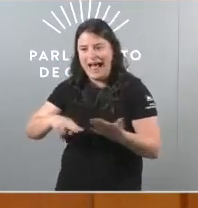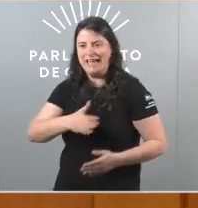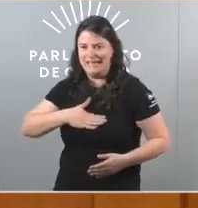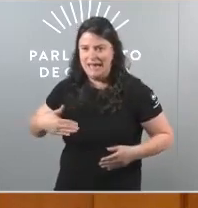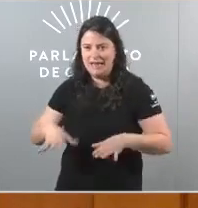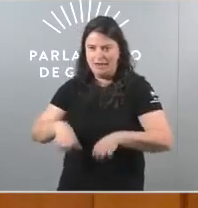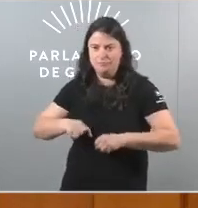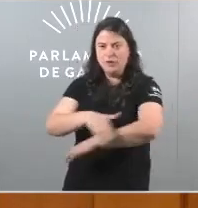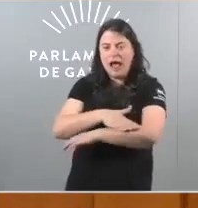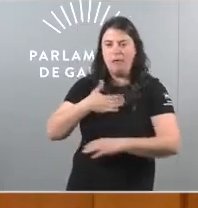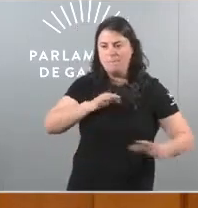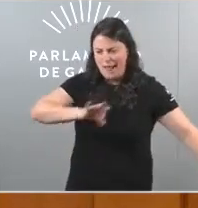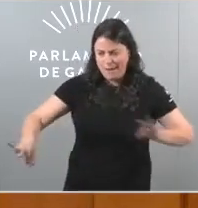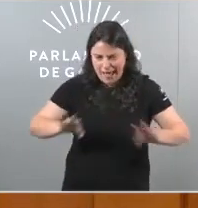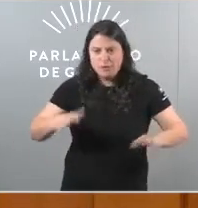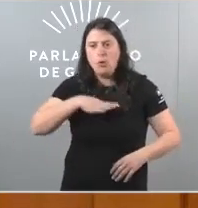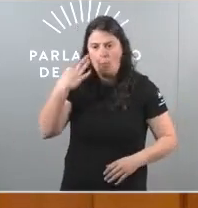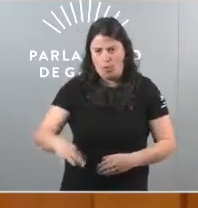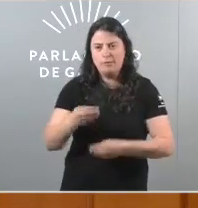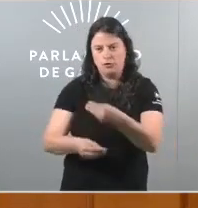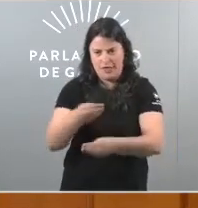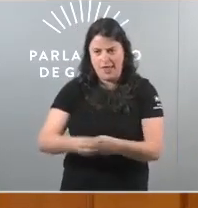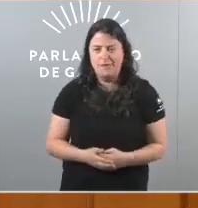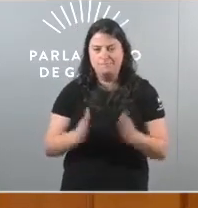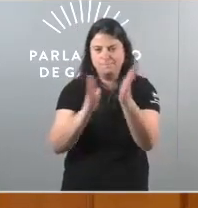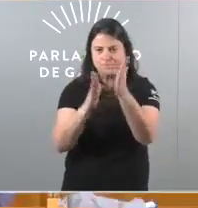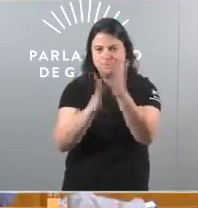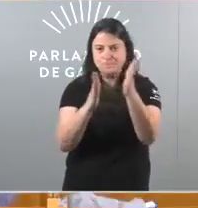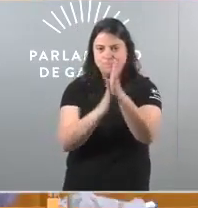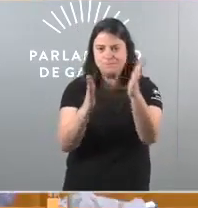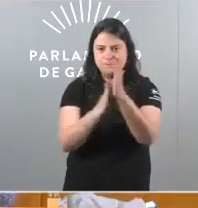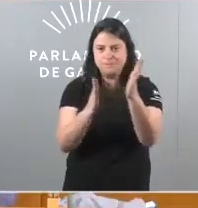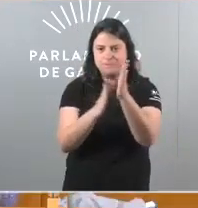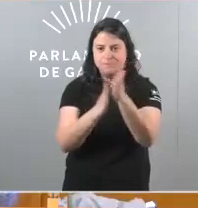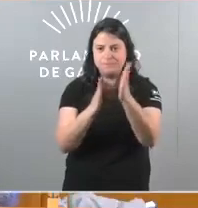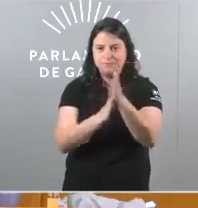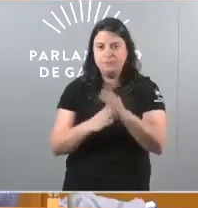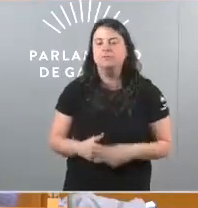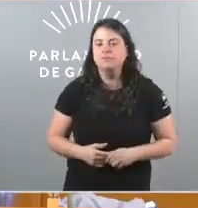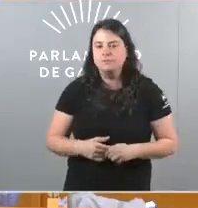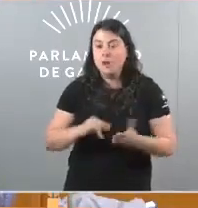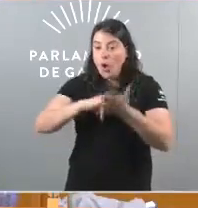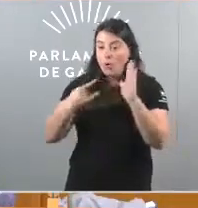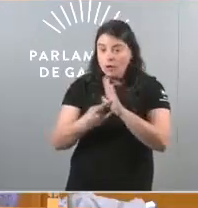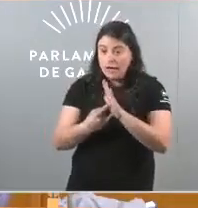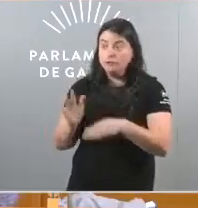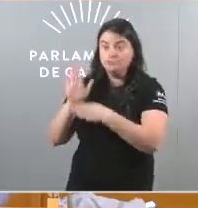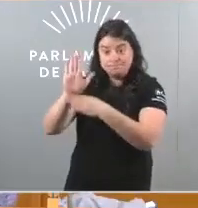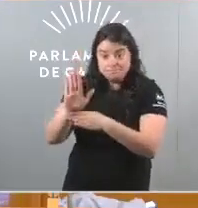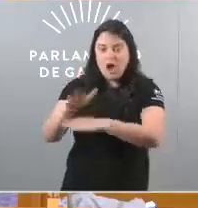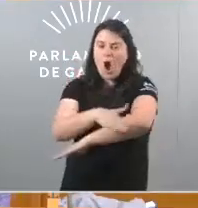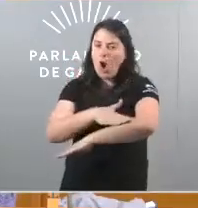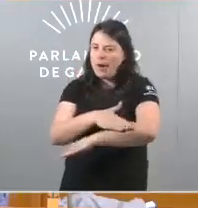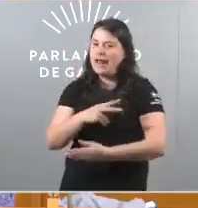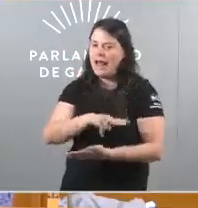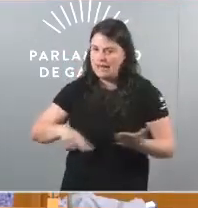estamos preparadas para facelo un proxecto para gobernar Galiza baseado